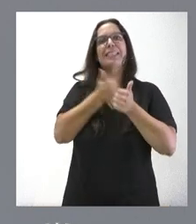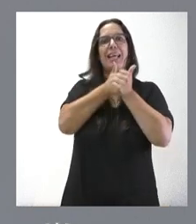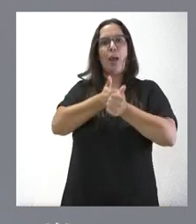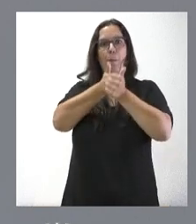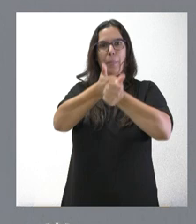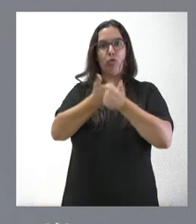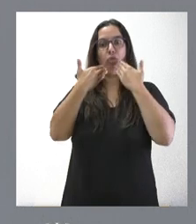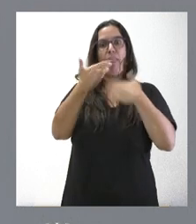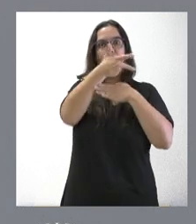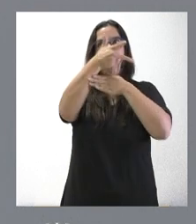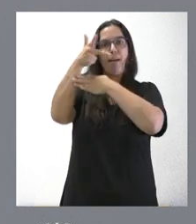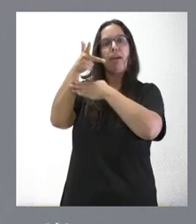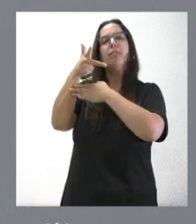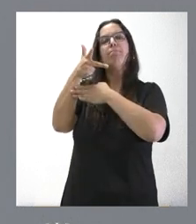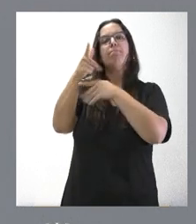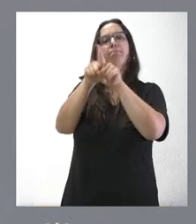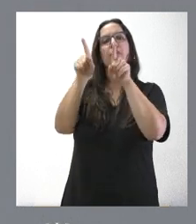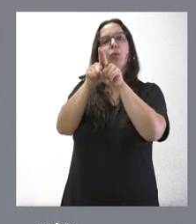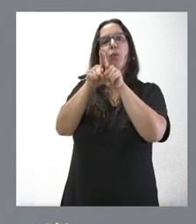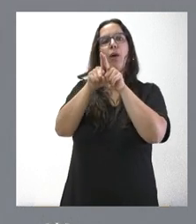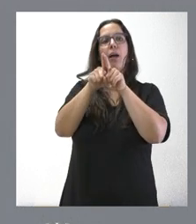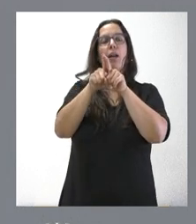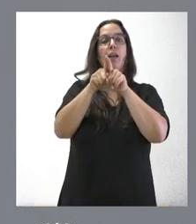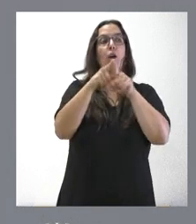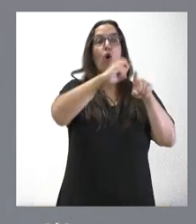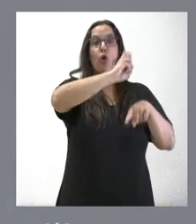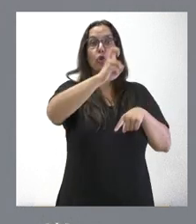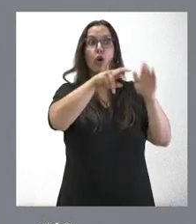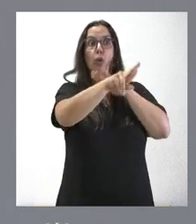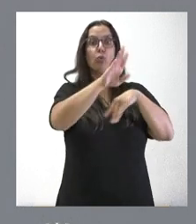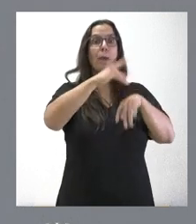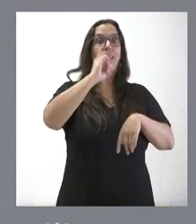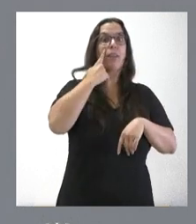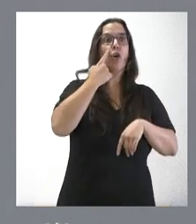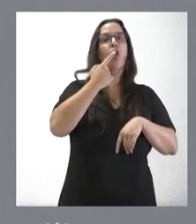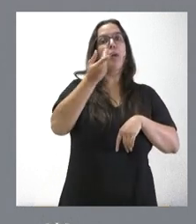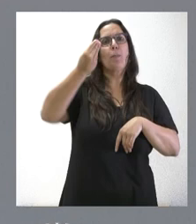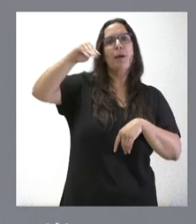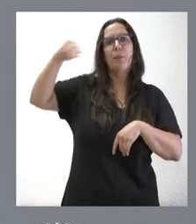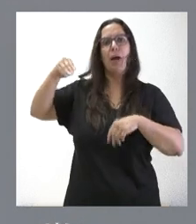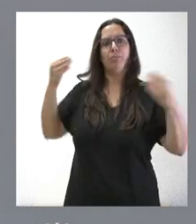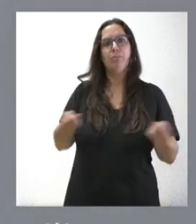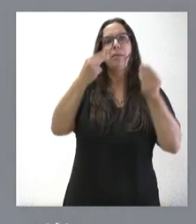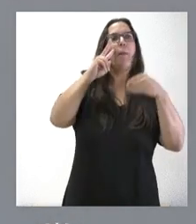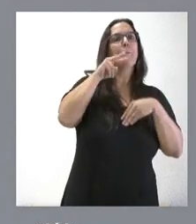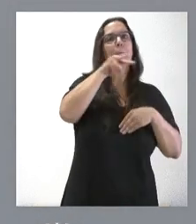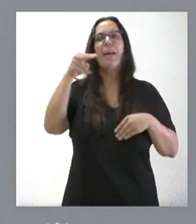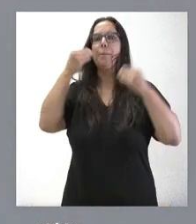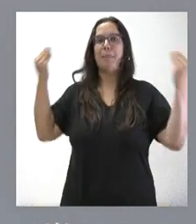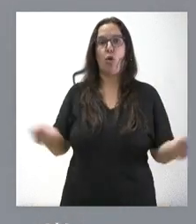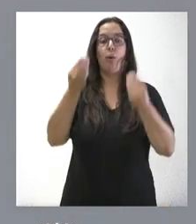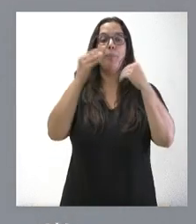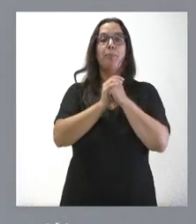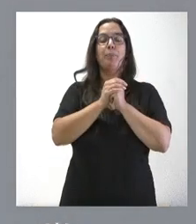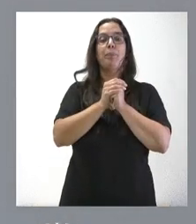que tiene como objetivo complementar el dispositivo de detección, mejora y ampliación de la visibilidad. El dispositivo está